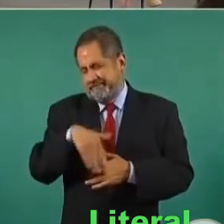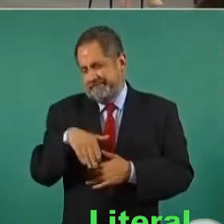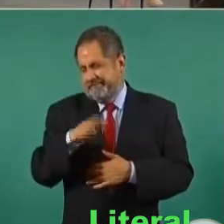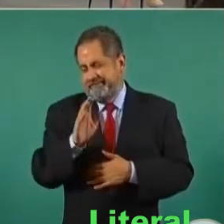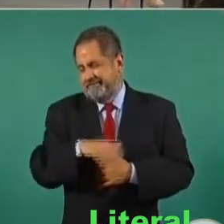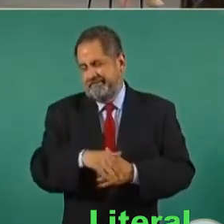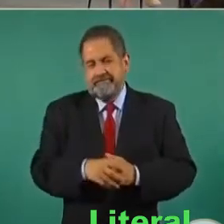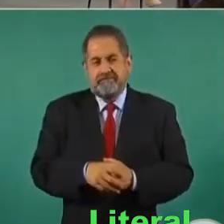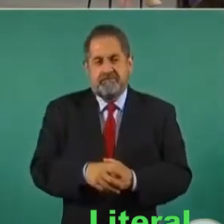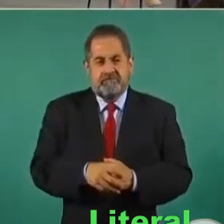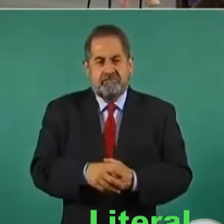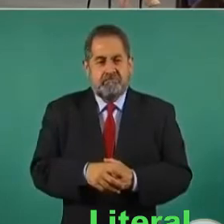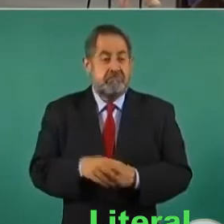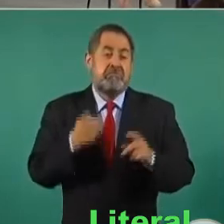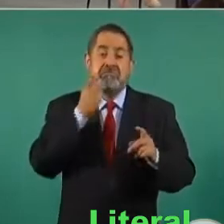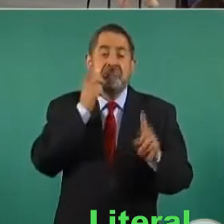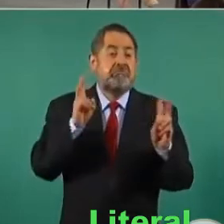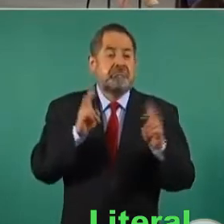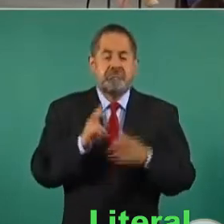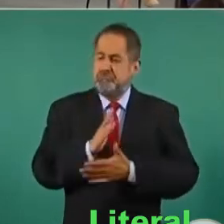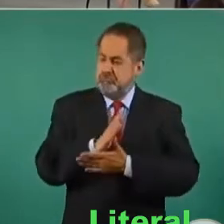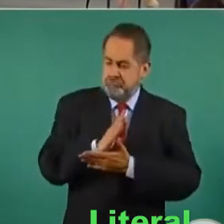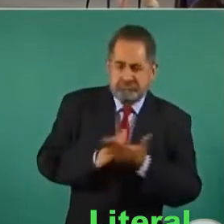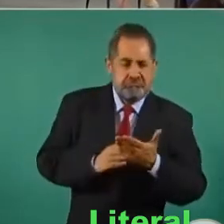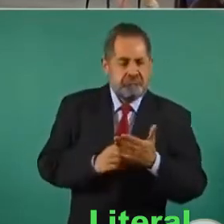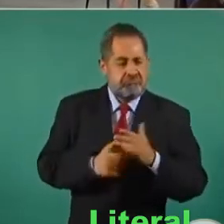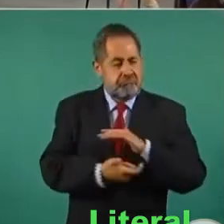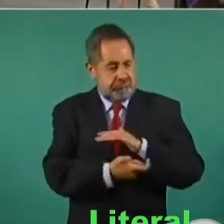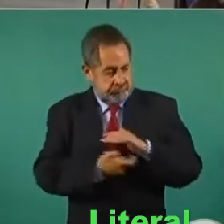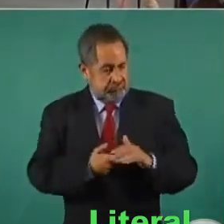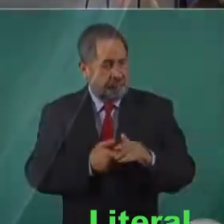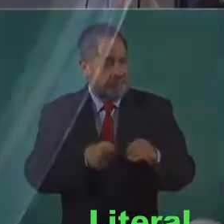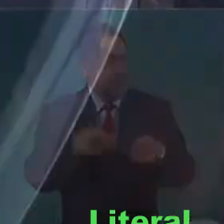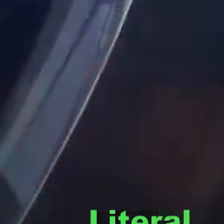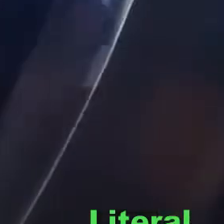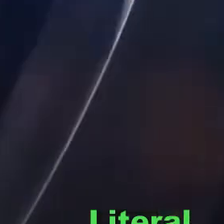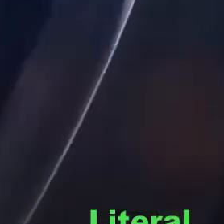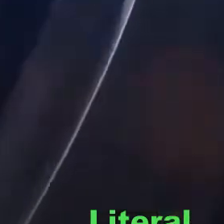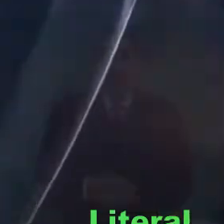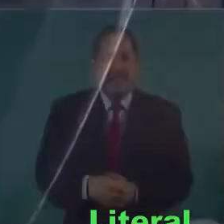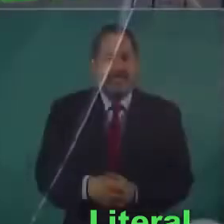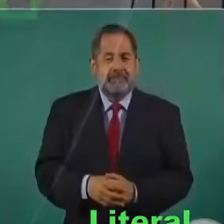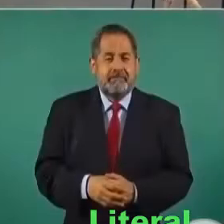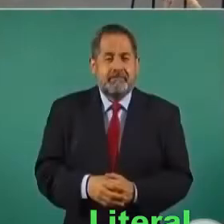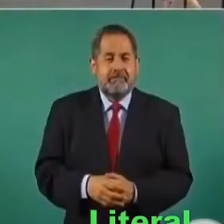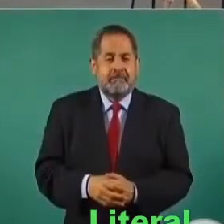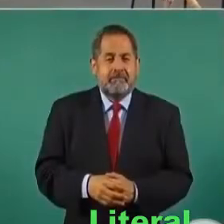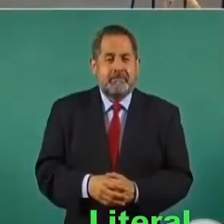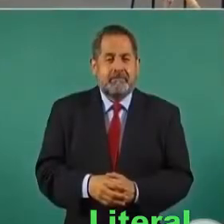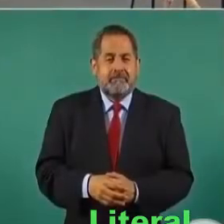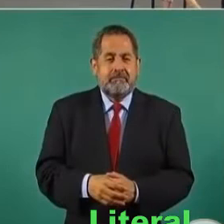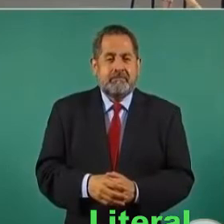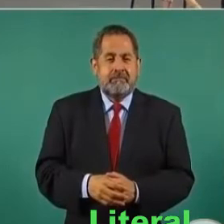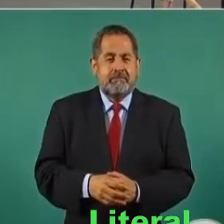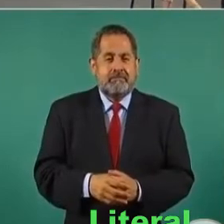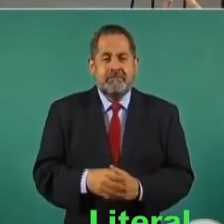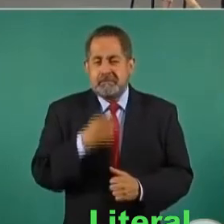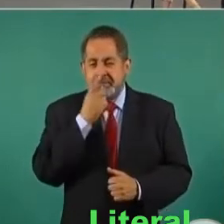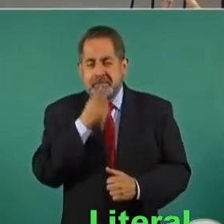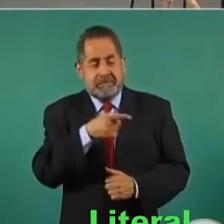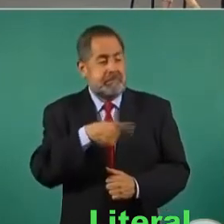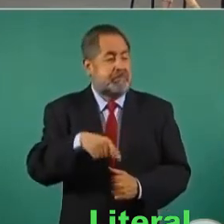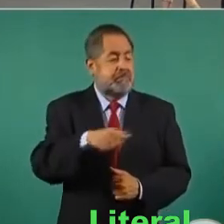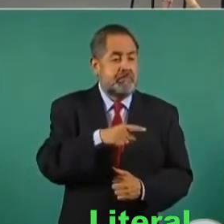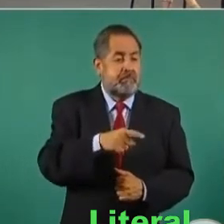Cobran moches a trabajadores de aeropuerto Felipe Ángeles. Les quitan a los obreros